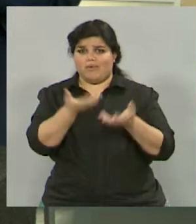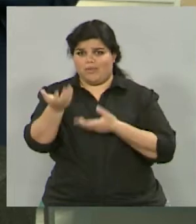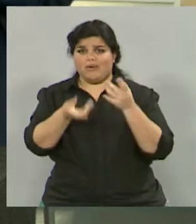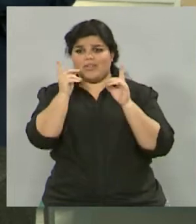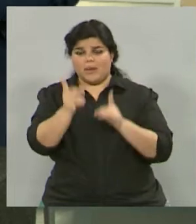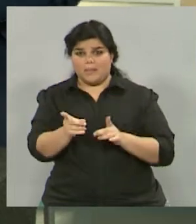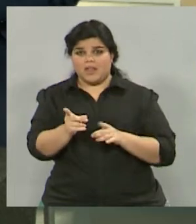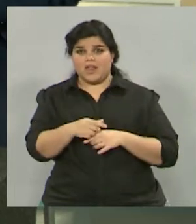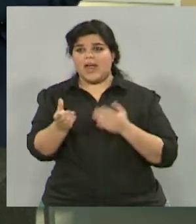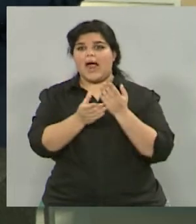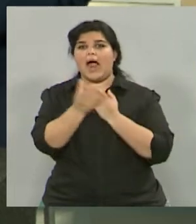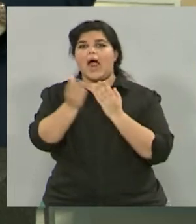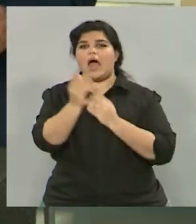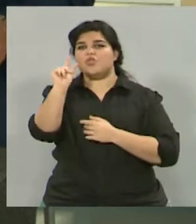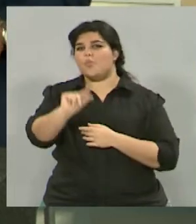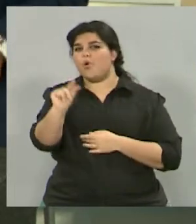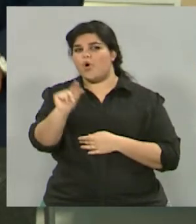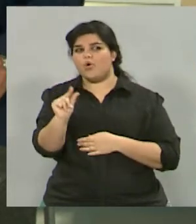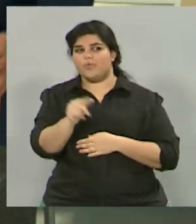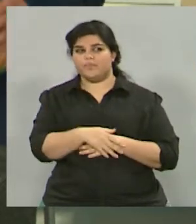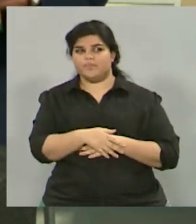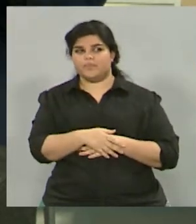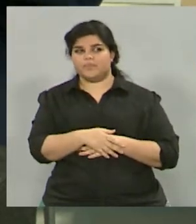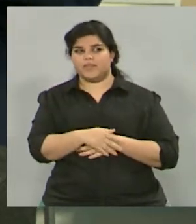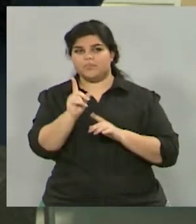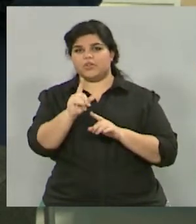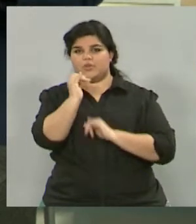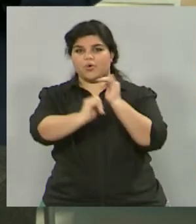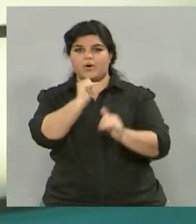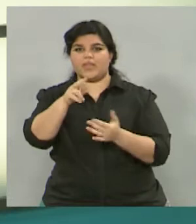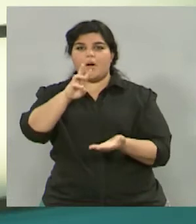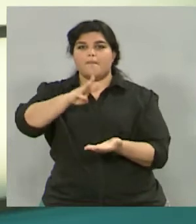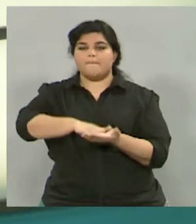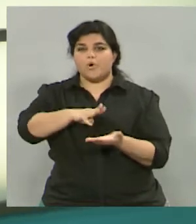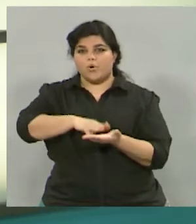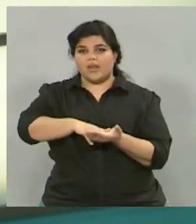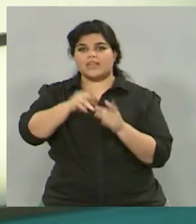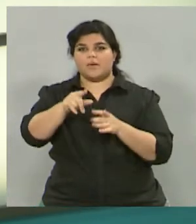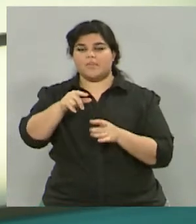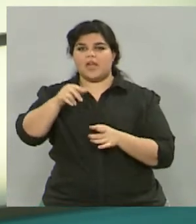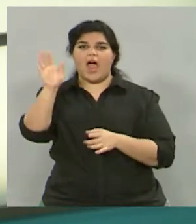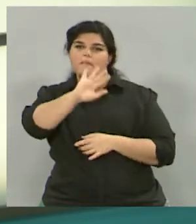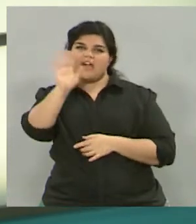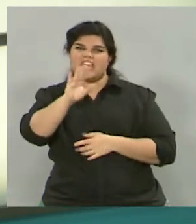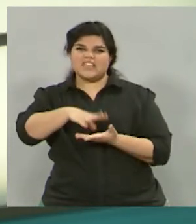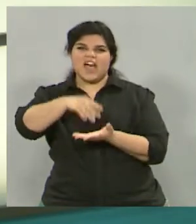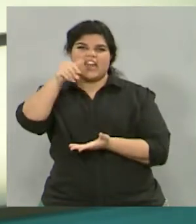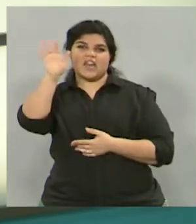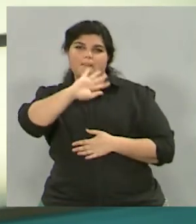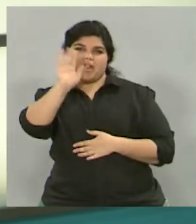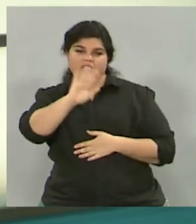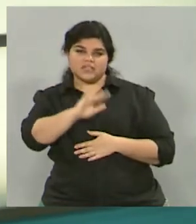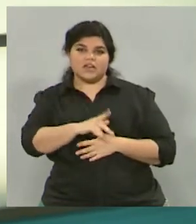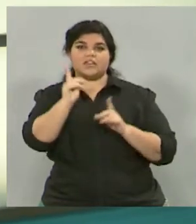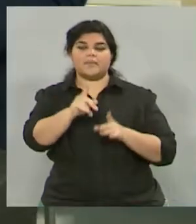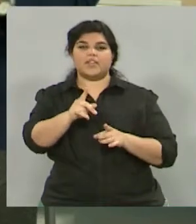que en cuanto a costo es mucho más económico. Por eso me referí al caso del puré, me referí al caso de la polenta, que es rápido de realizar, a las famosas